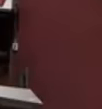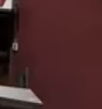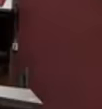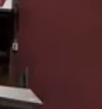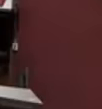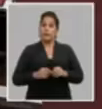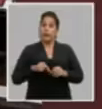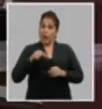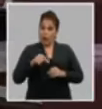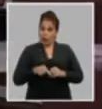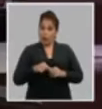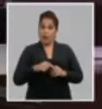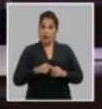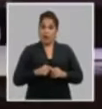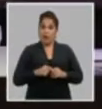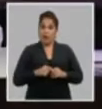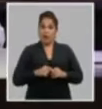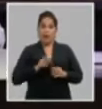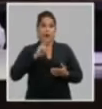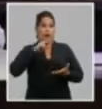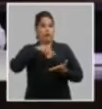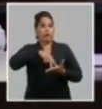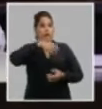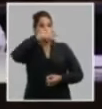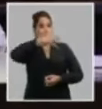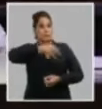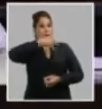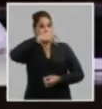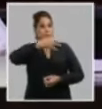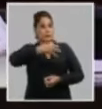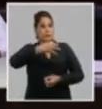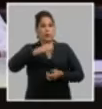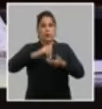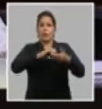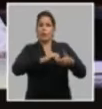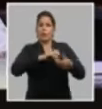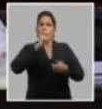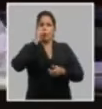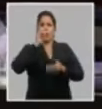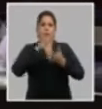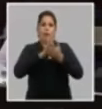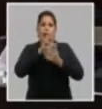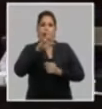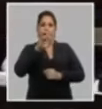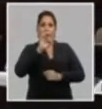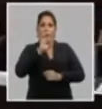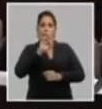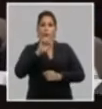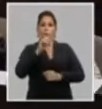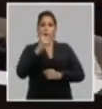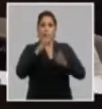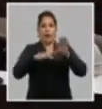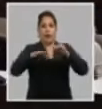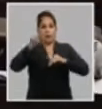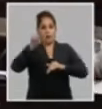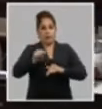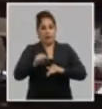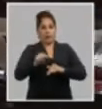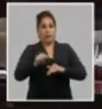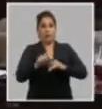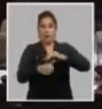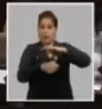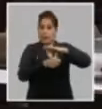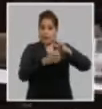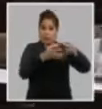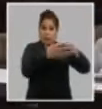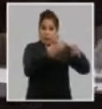Bueno, vamos ahora a darle la palabra al compañero Manuel Marrero primer ministro que él presidió